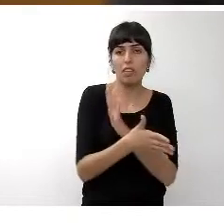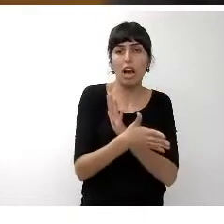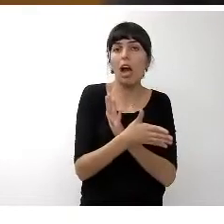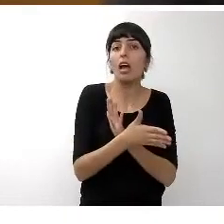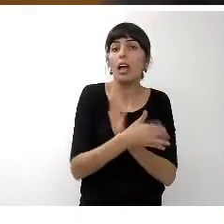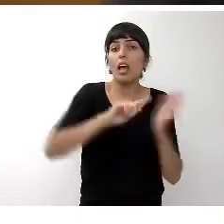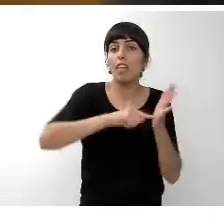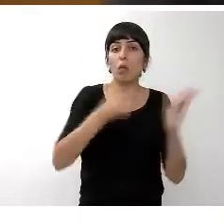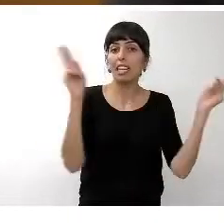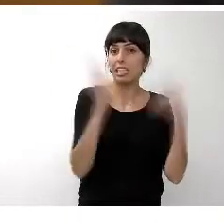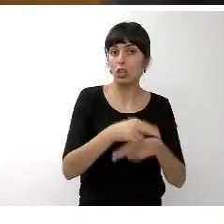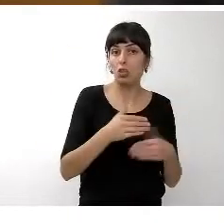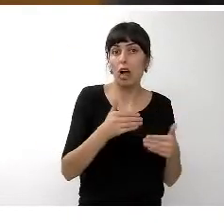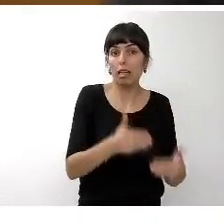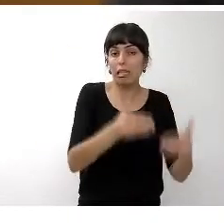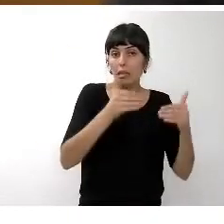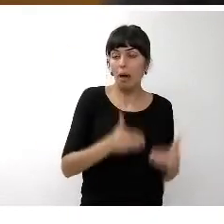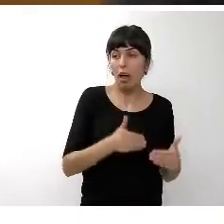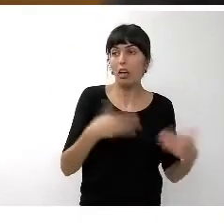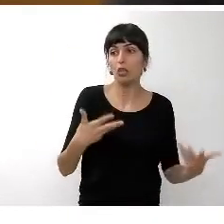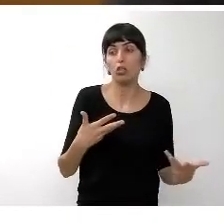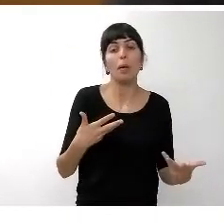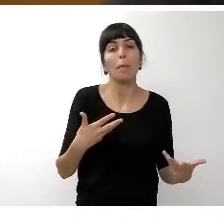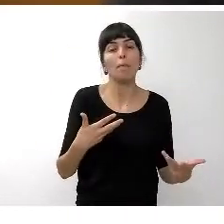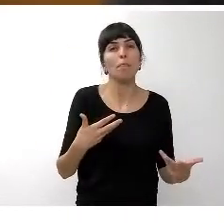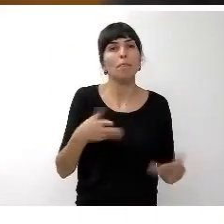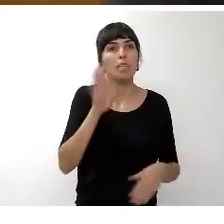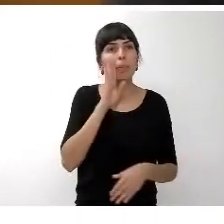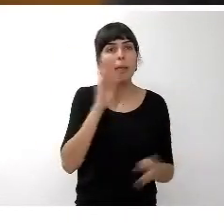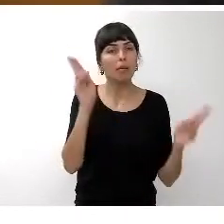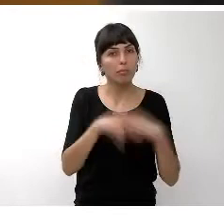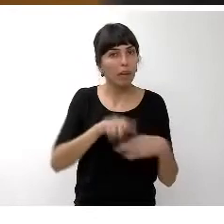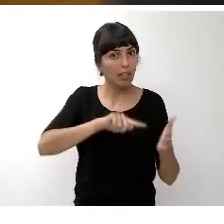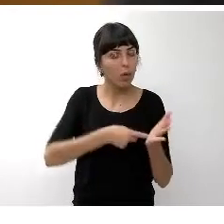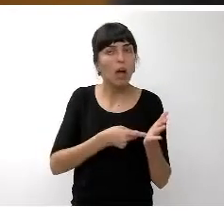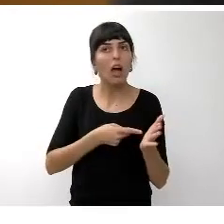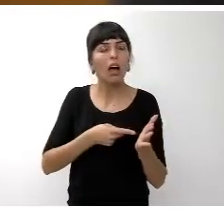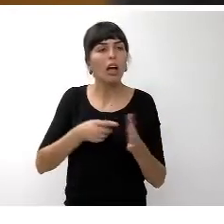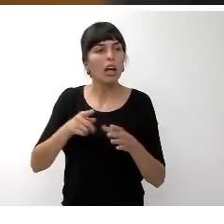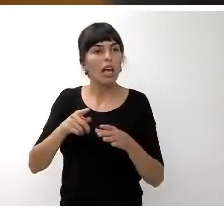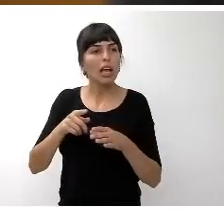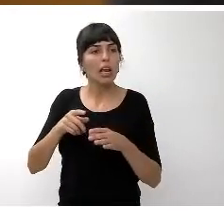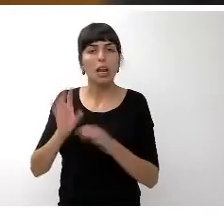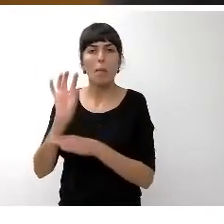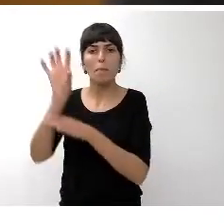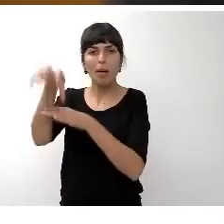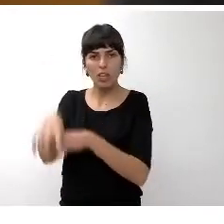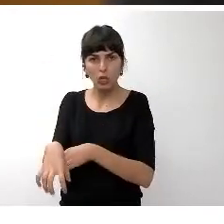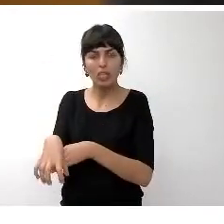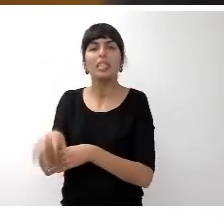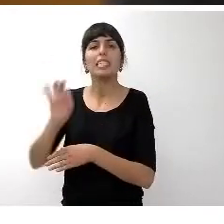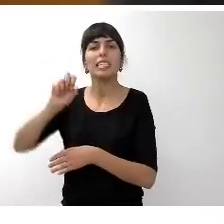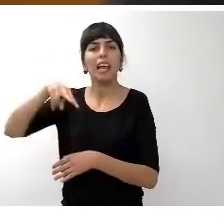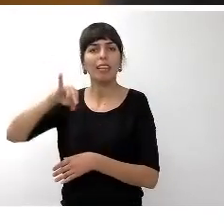endeudamiento en la adquisición de la torre azul del pabellón Santiago Martín la autopista